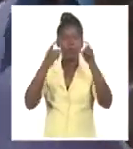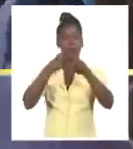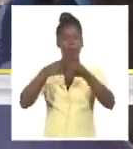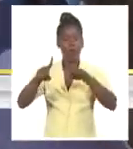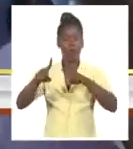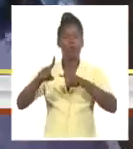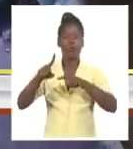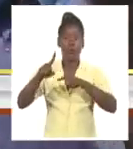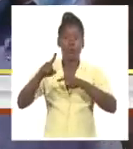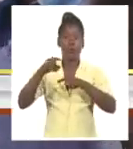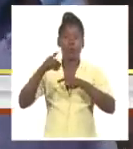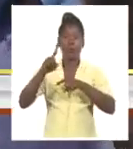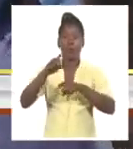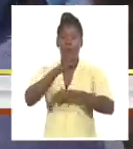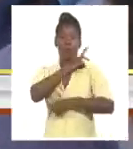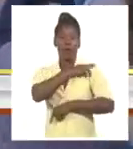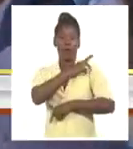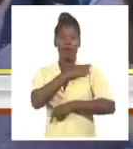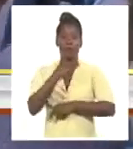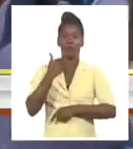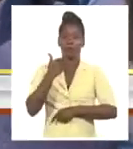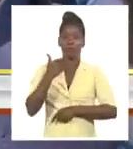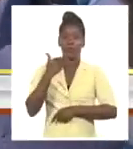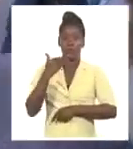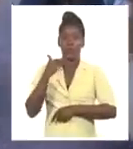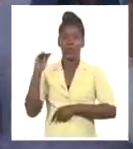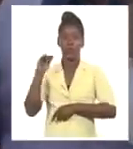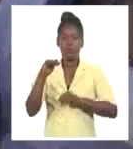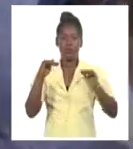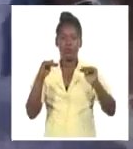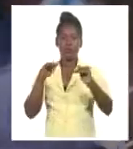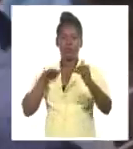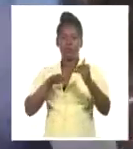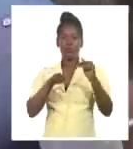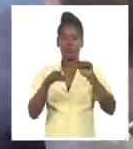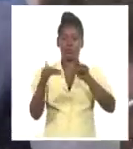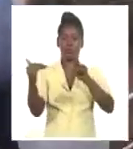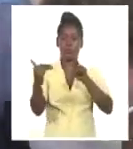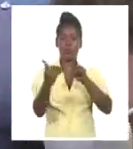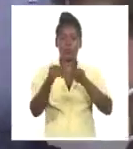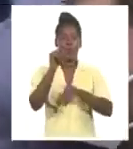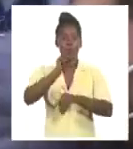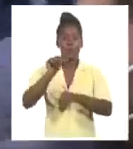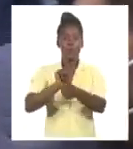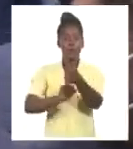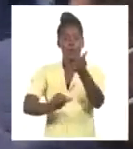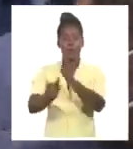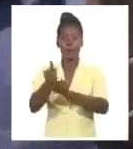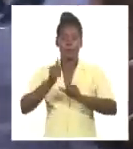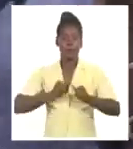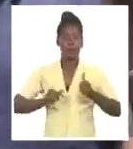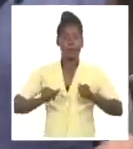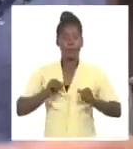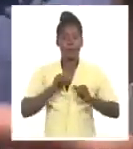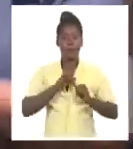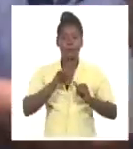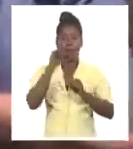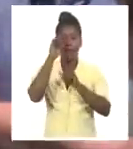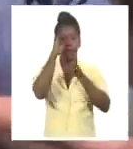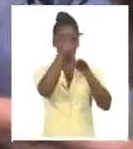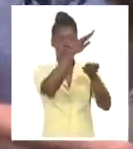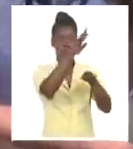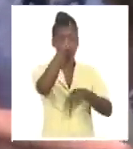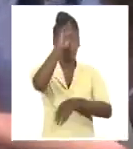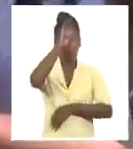militares. Las personas que resultaron heridas como consecuencia de la explosión han sido trasladadas a centros asistenciales cercanos.